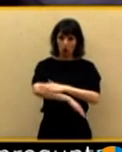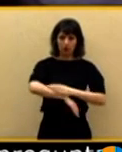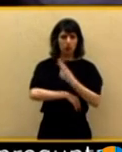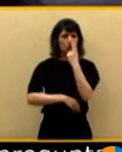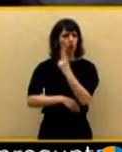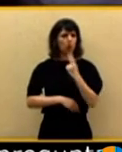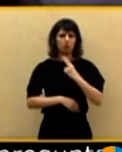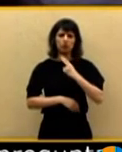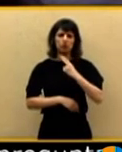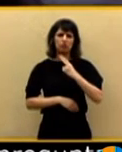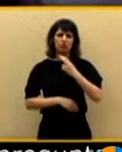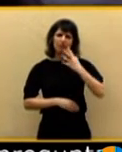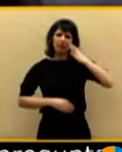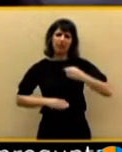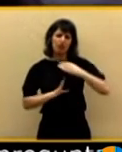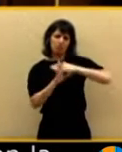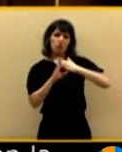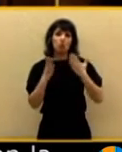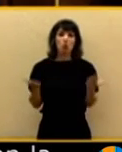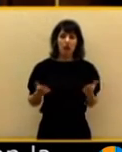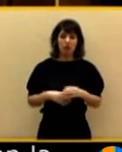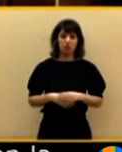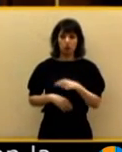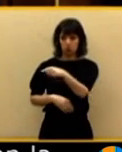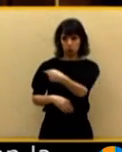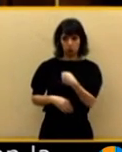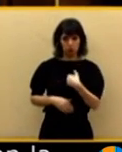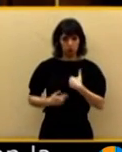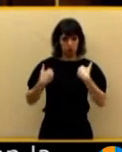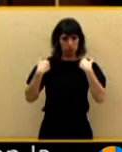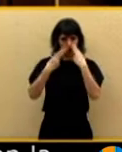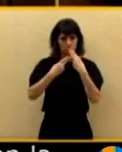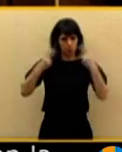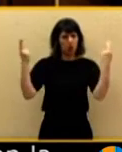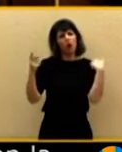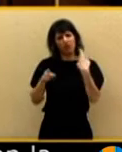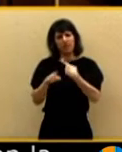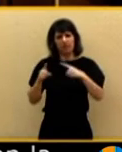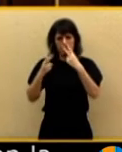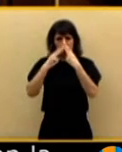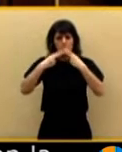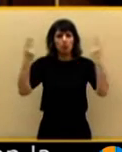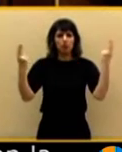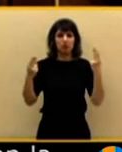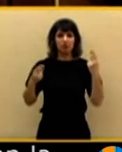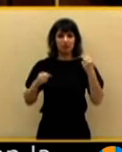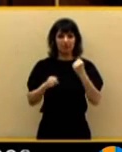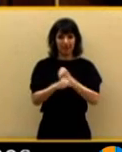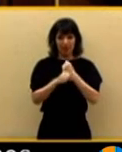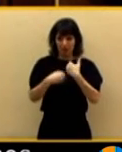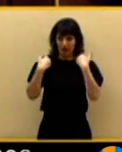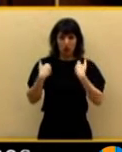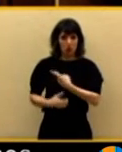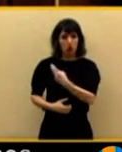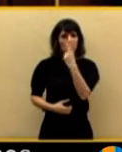Pues mire, usted y yo, que ambas somos cargos públicos de manera diferente, en el ejercicio de nuestros cargos no tenemos un compromiso